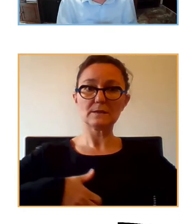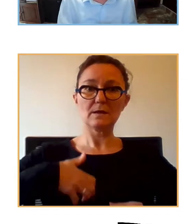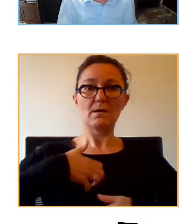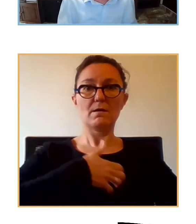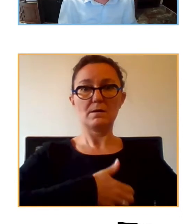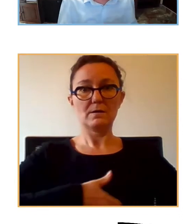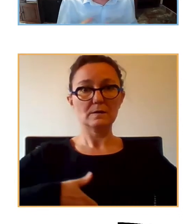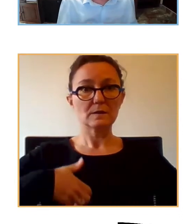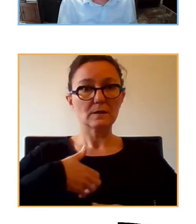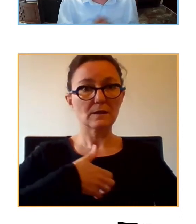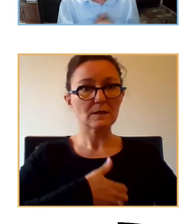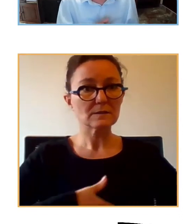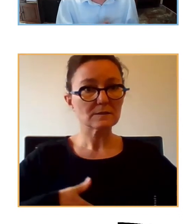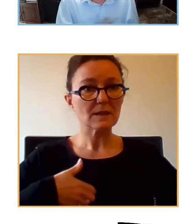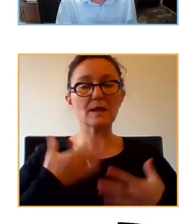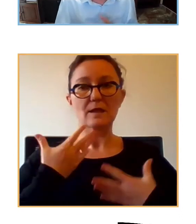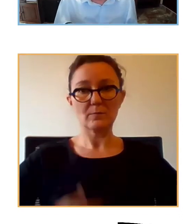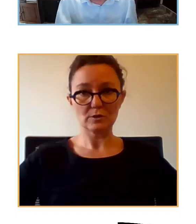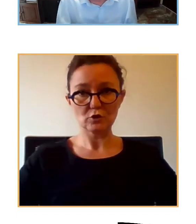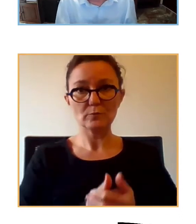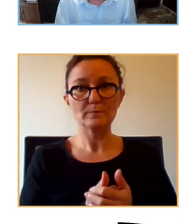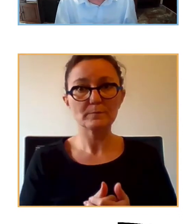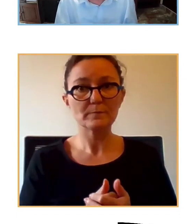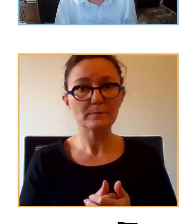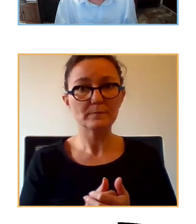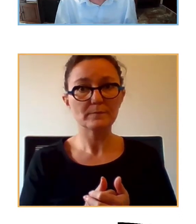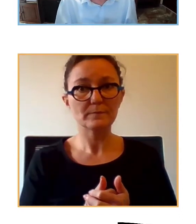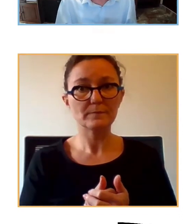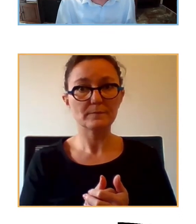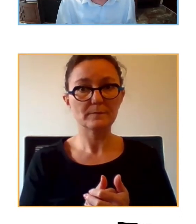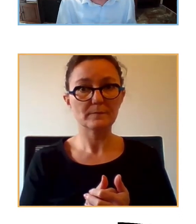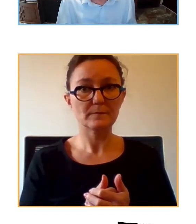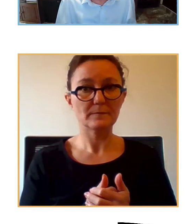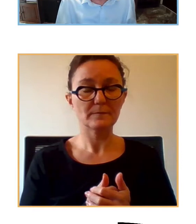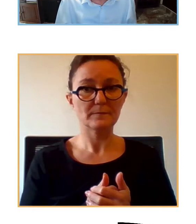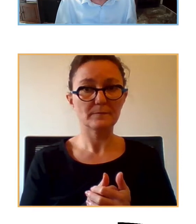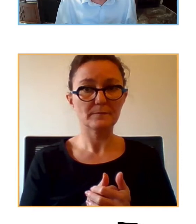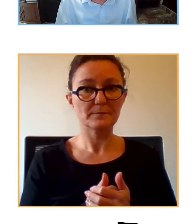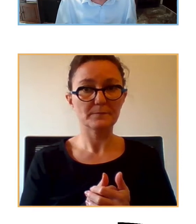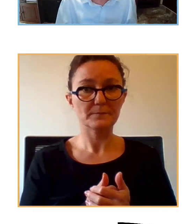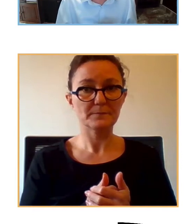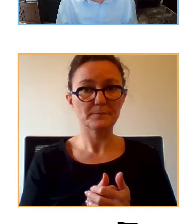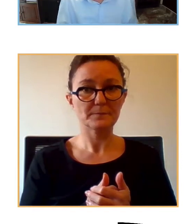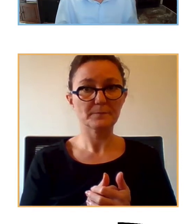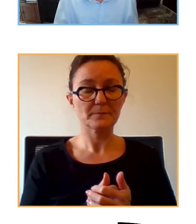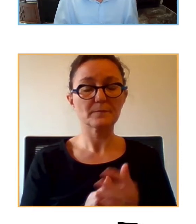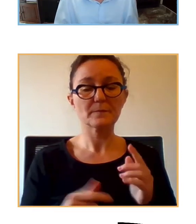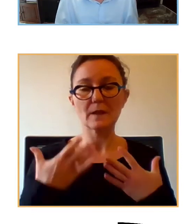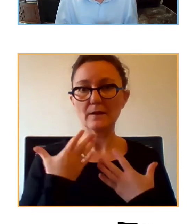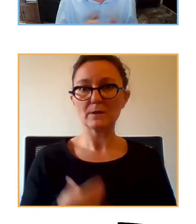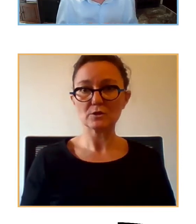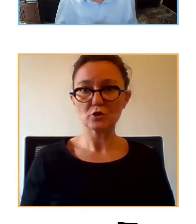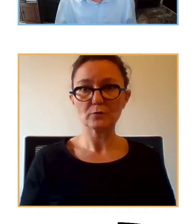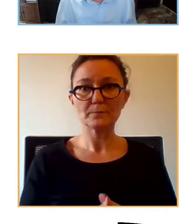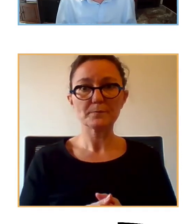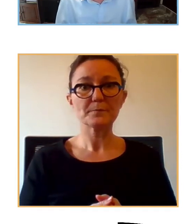estos problemas de depresión. Y,